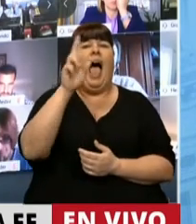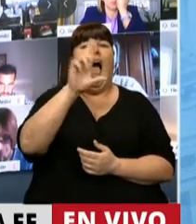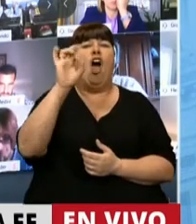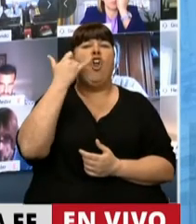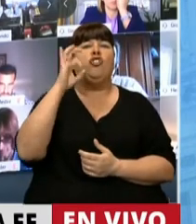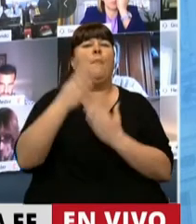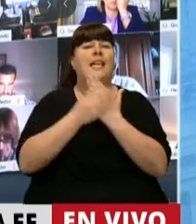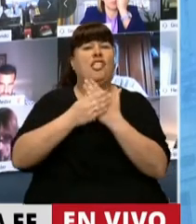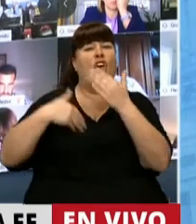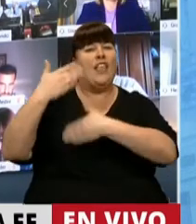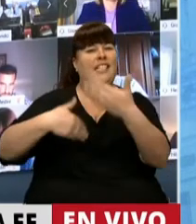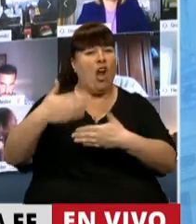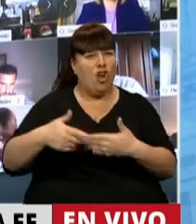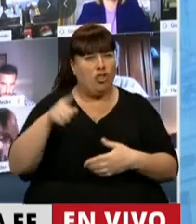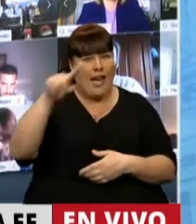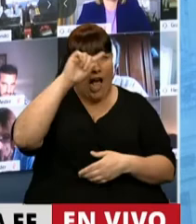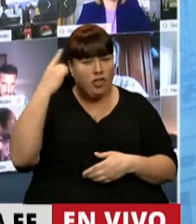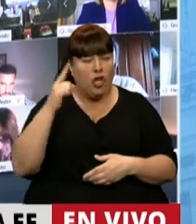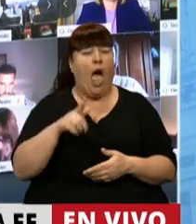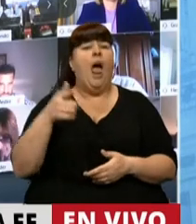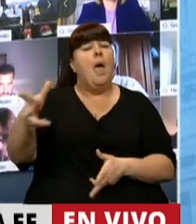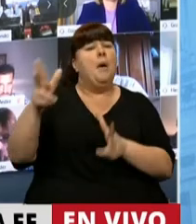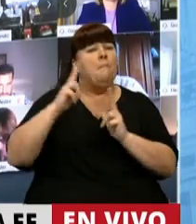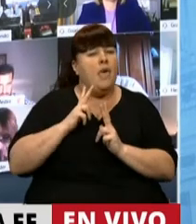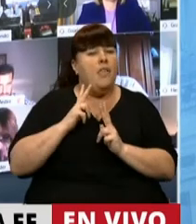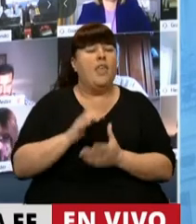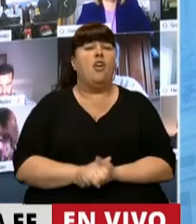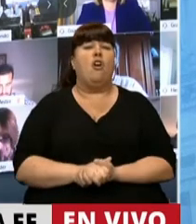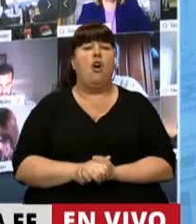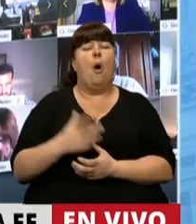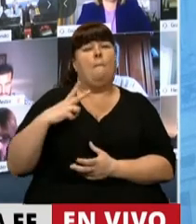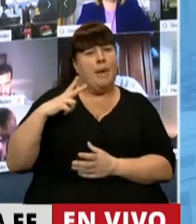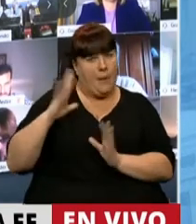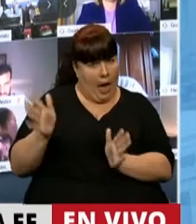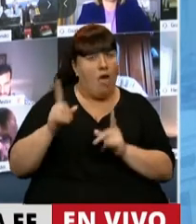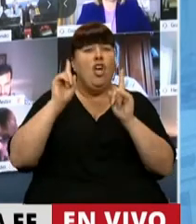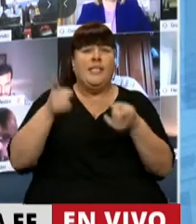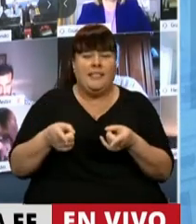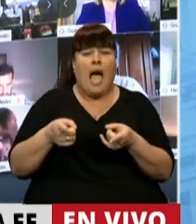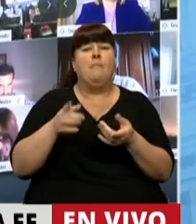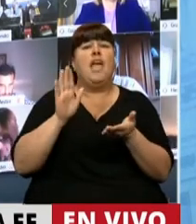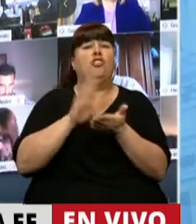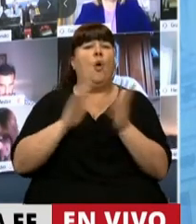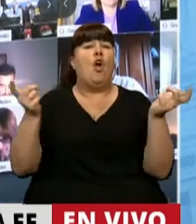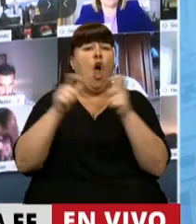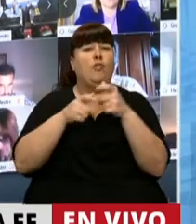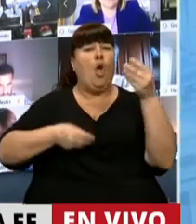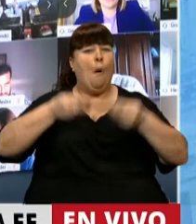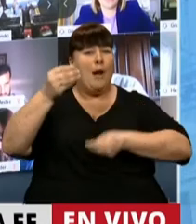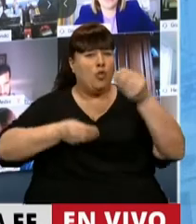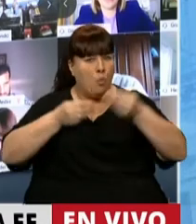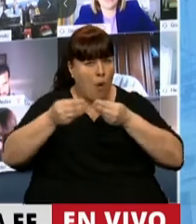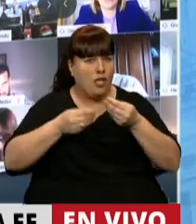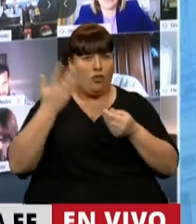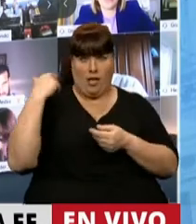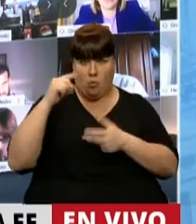Arroyo, el ministro de Desarrollo de la Nación. Y él me ha manifestado en privado y también en el marco de la Comisión de Presupuestos